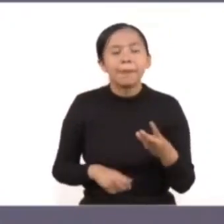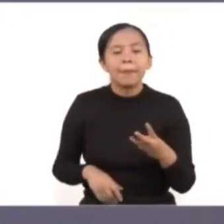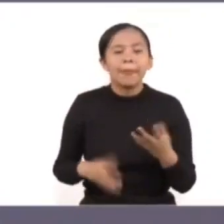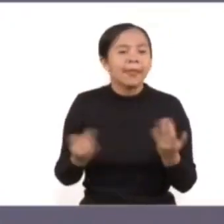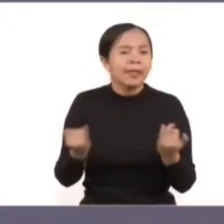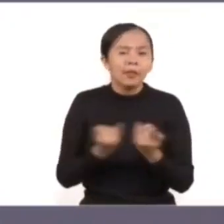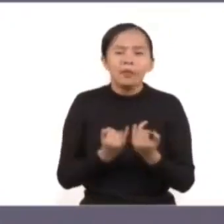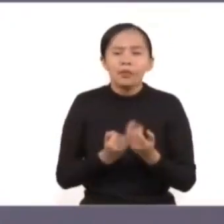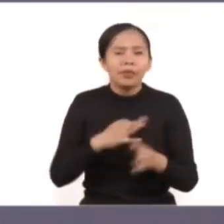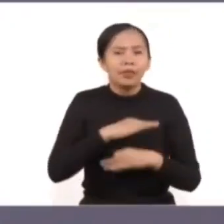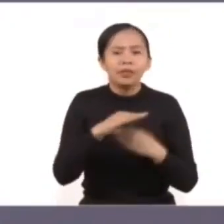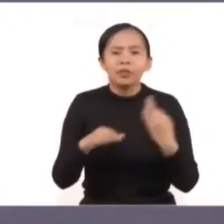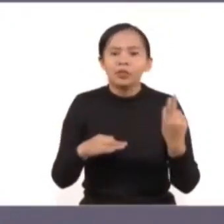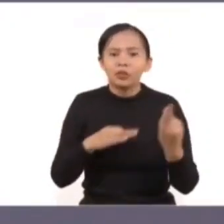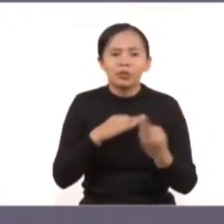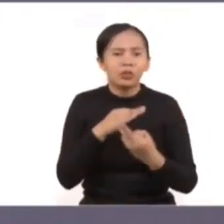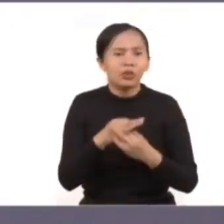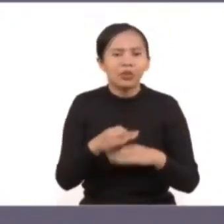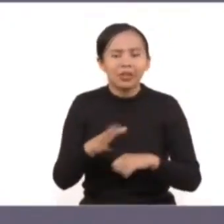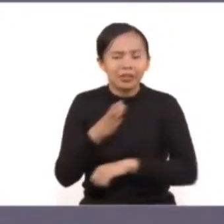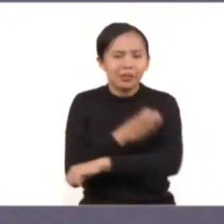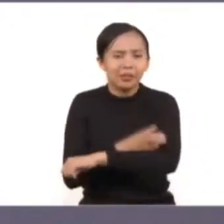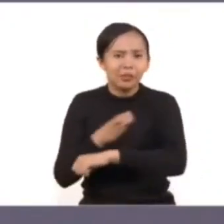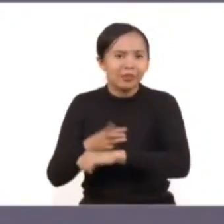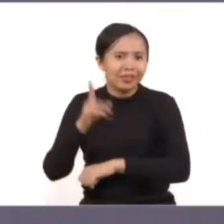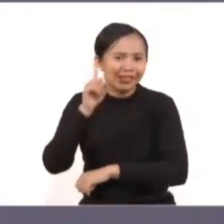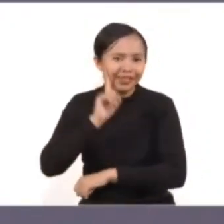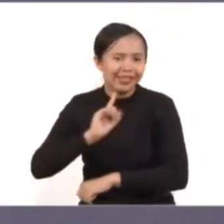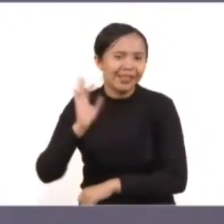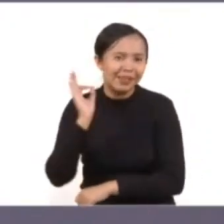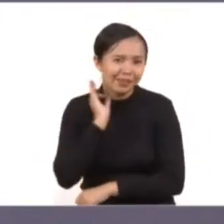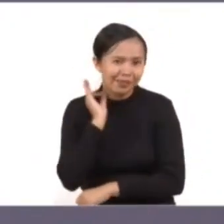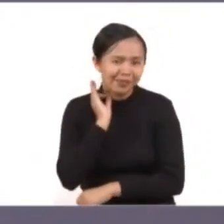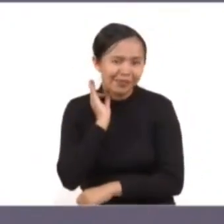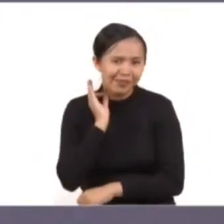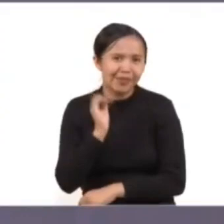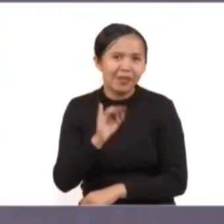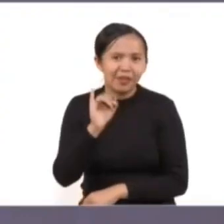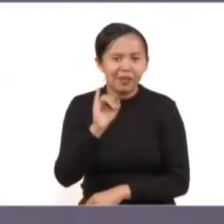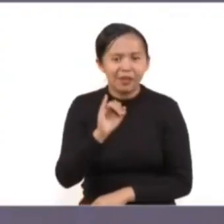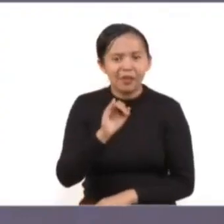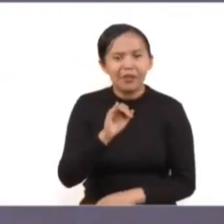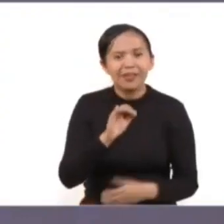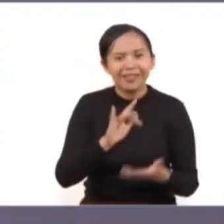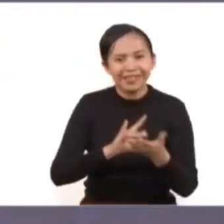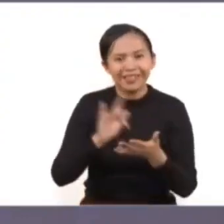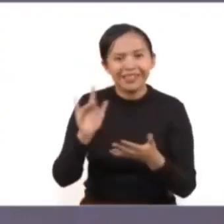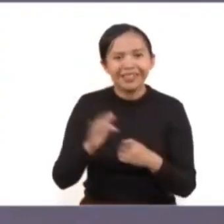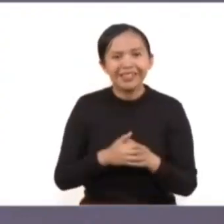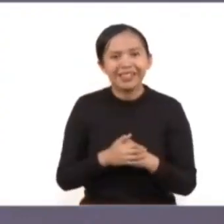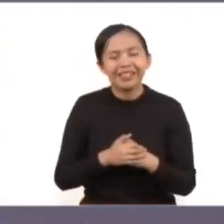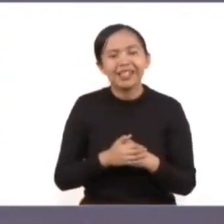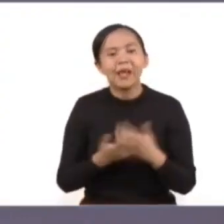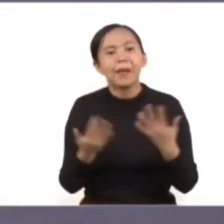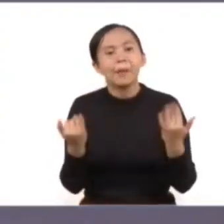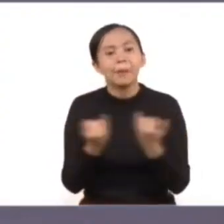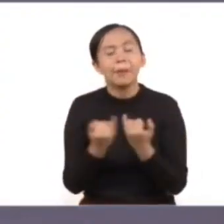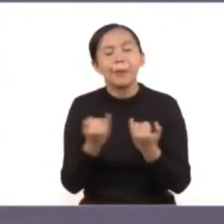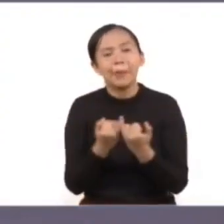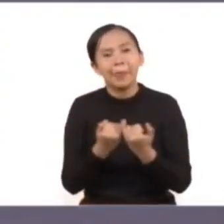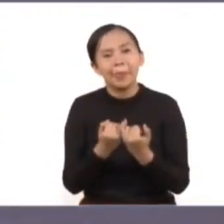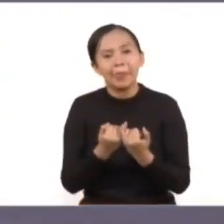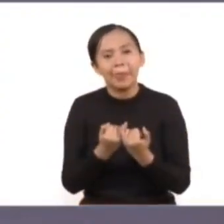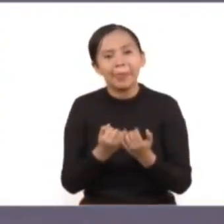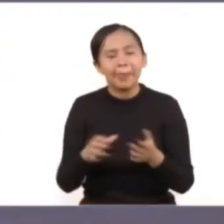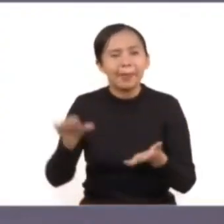y todas mis compañeras, las fiscales, las fiscalas, les decimos nosotros, están aquí en